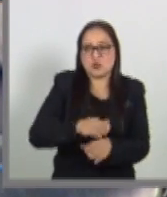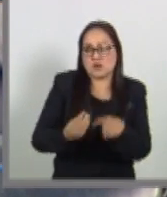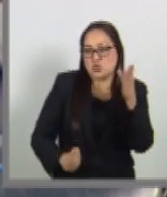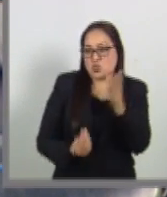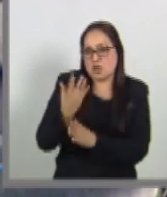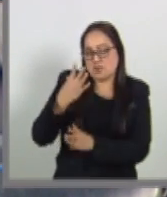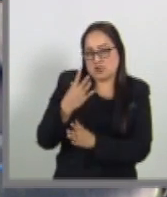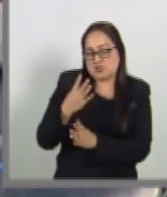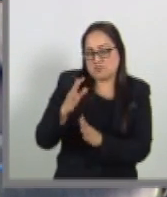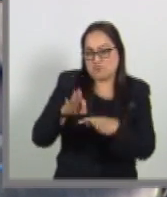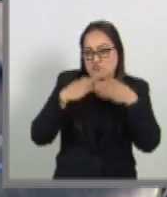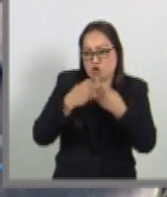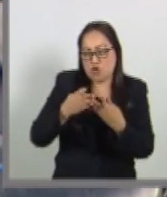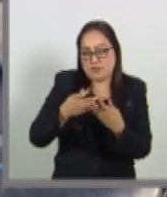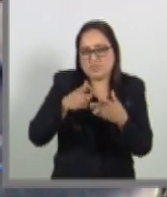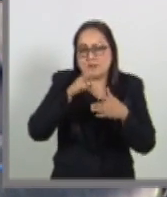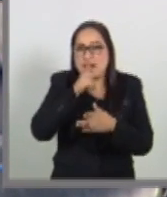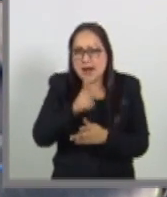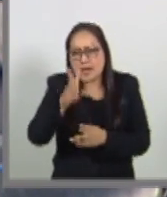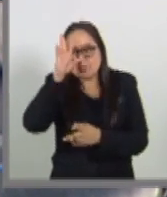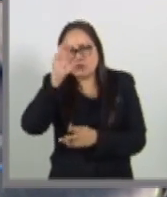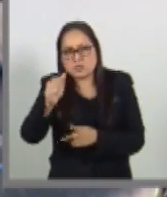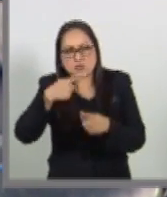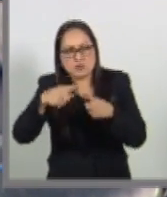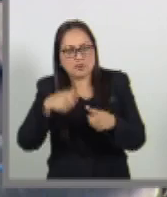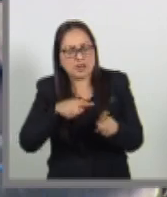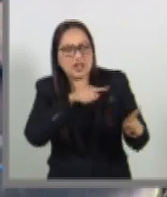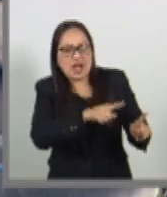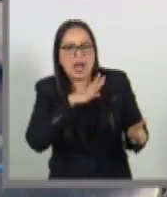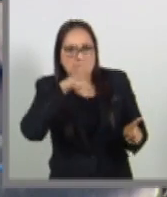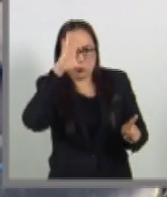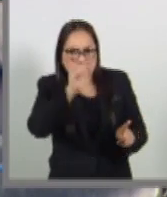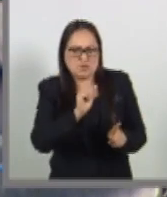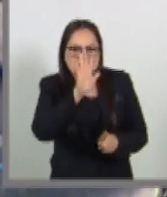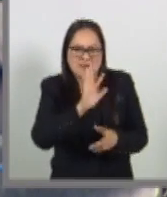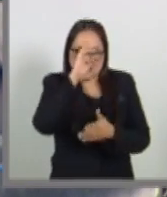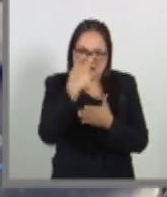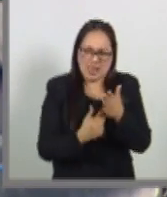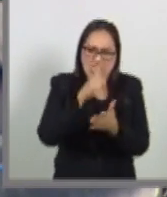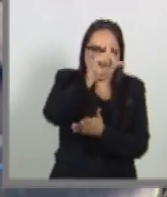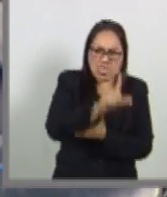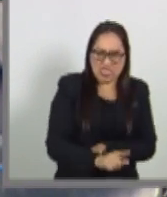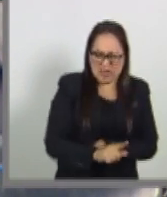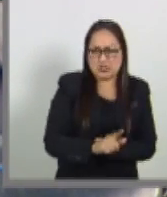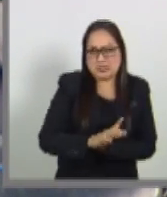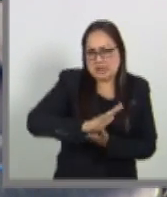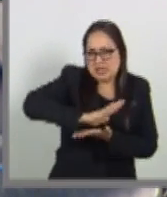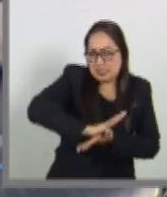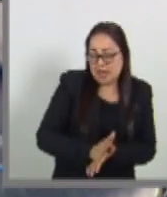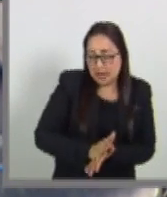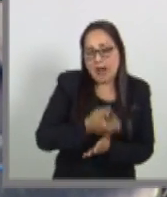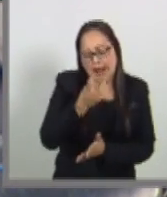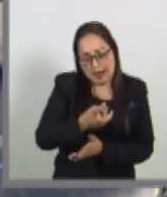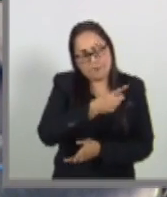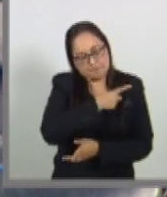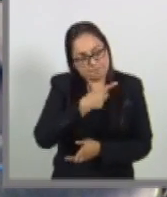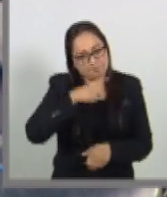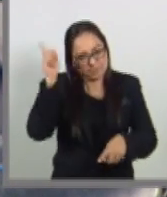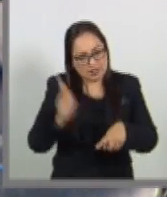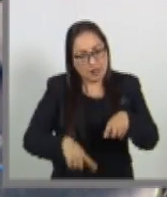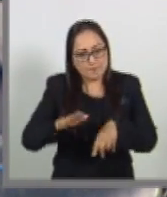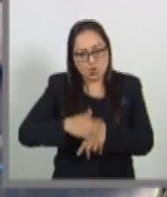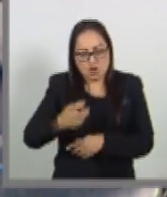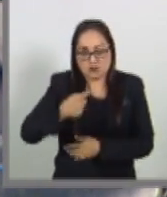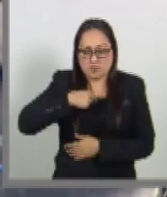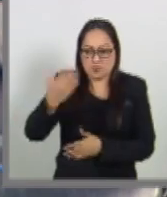de integración, dejar a un lado, erradicar los conceptos peyorativos, discriminatorios. En ese sentido, va nuestra